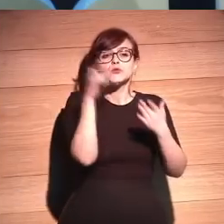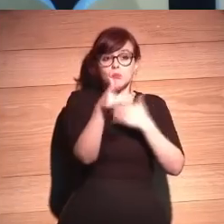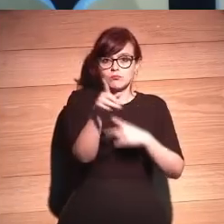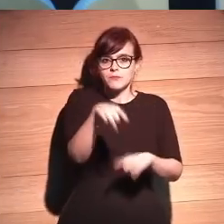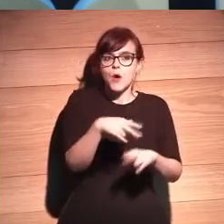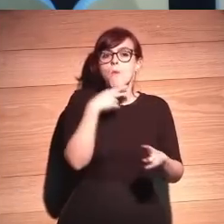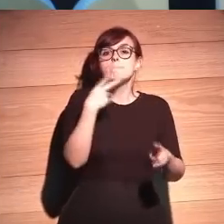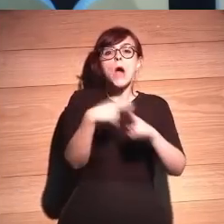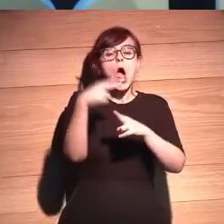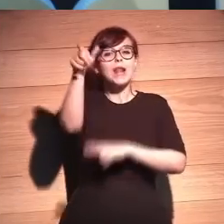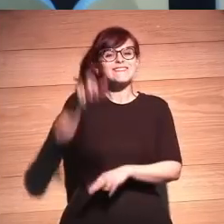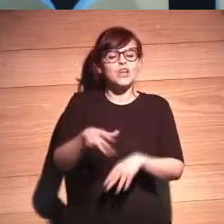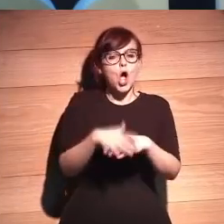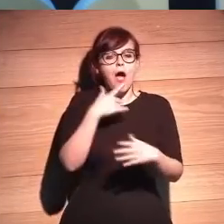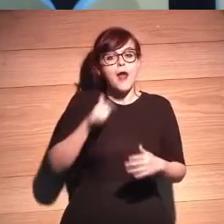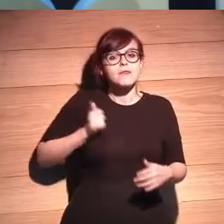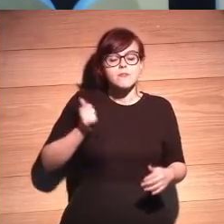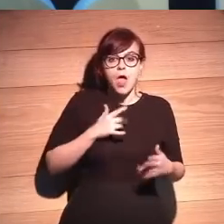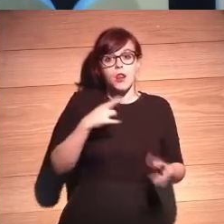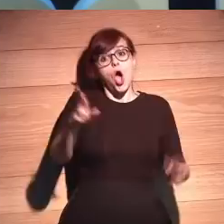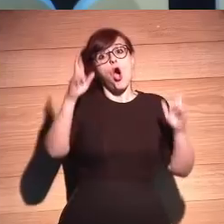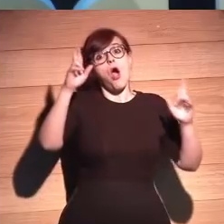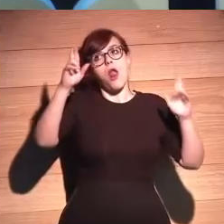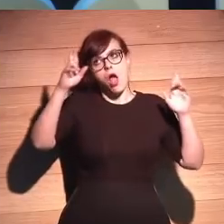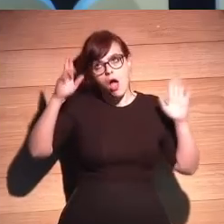político artificial, ¿eh? Yo siempre digo ojalá, ¿no?